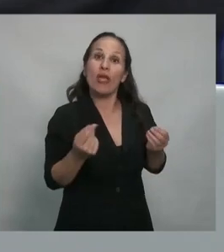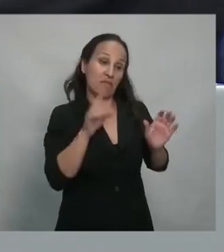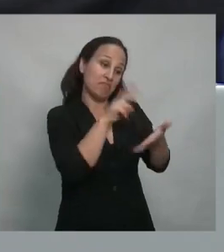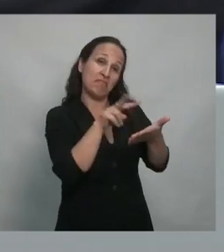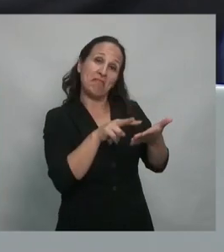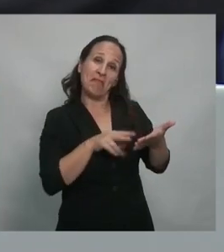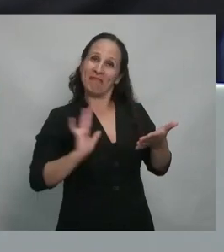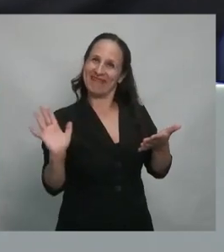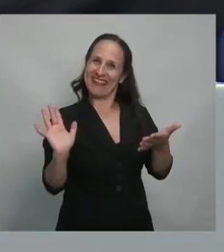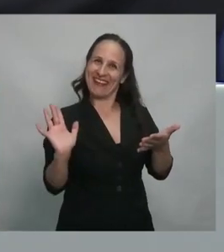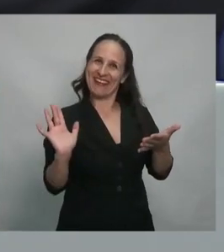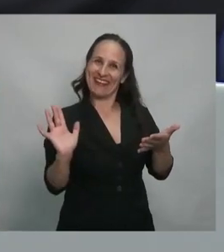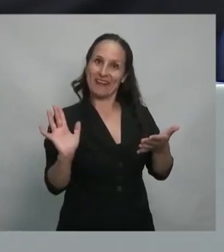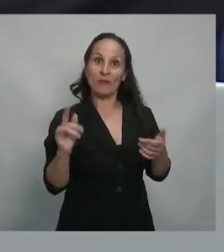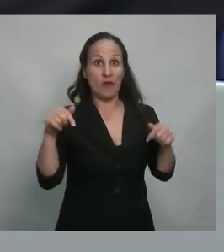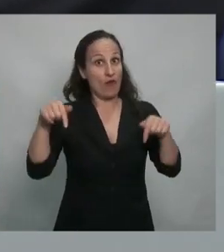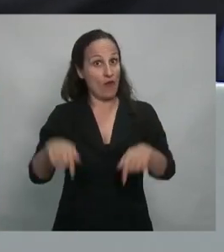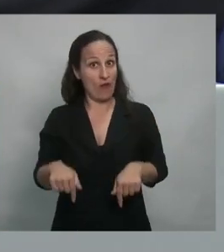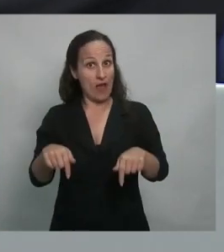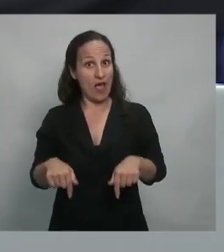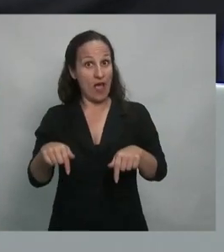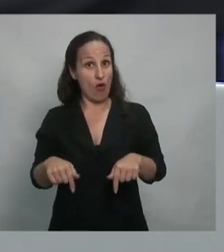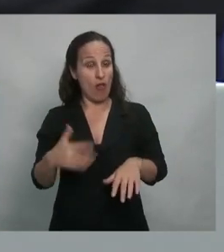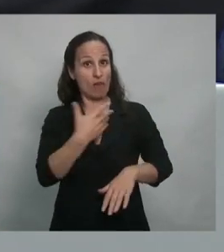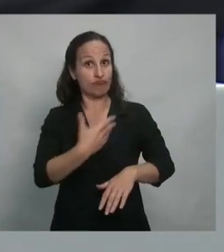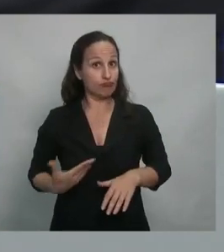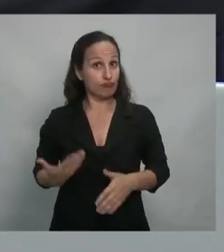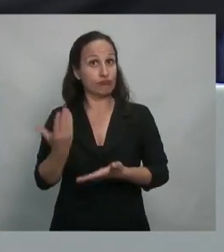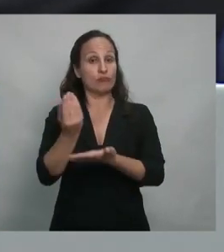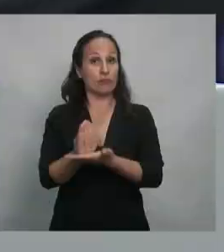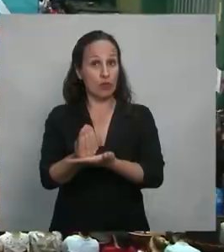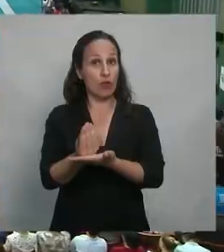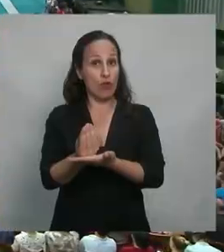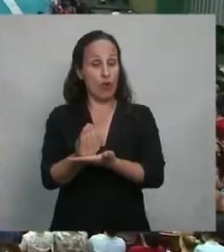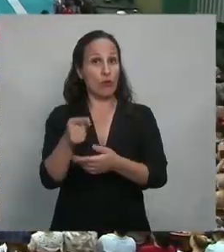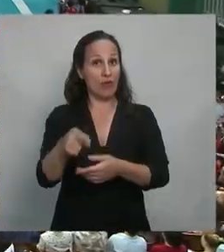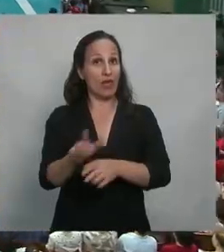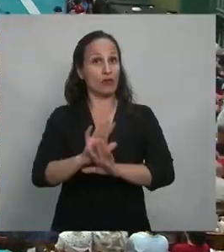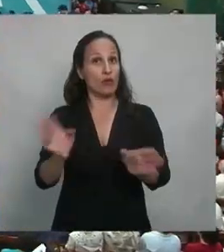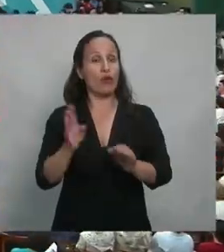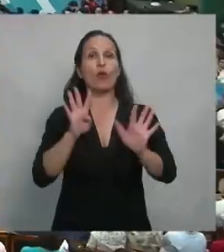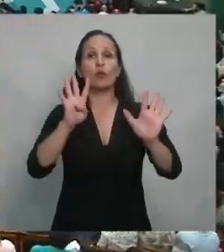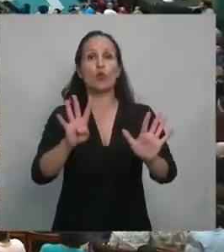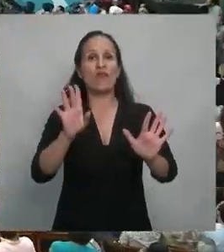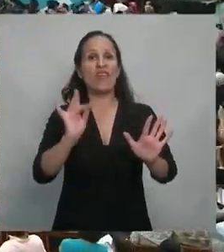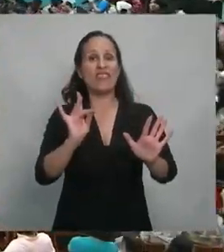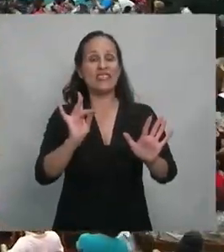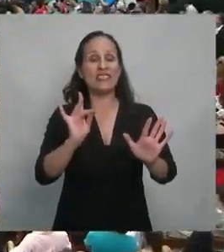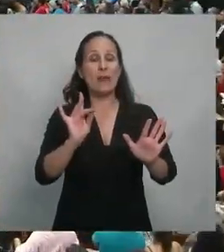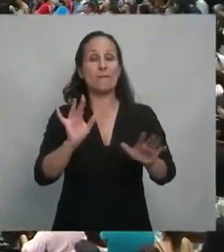En esta oportunidad tenemos un gobierno que culminó el 9 de diciembre